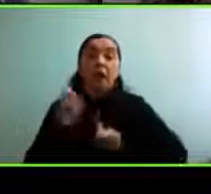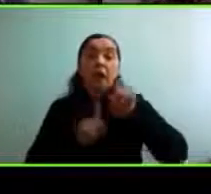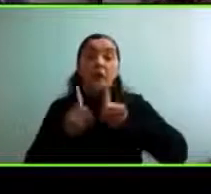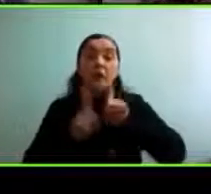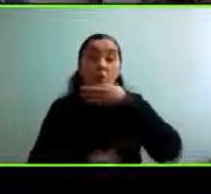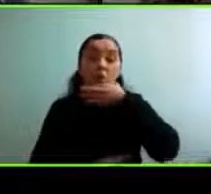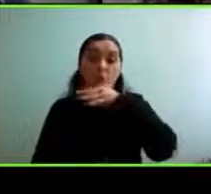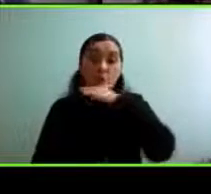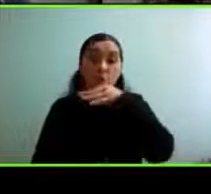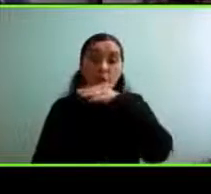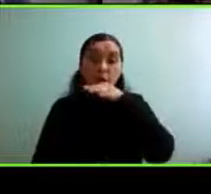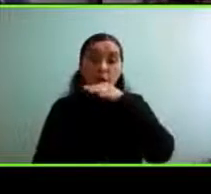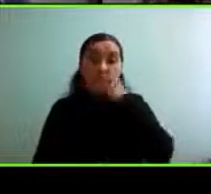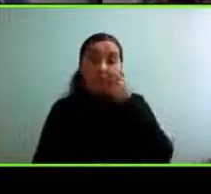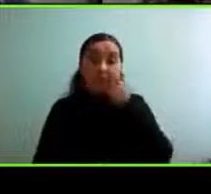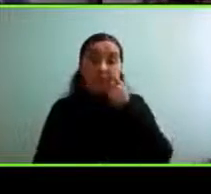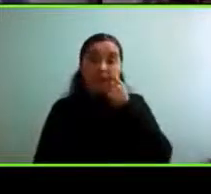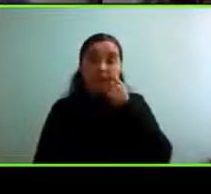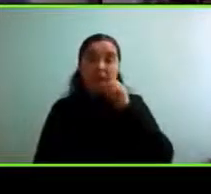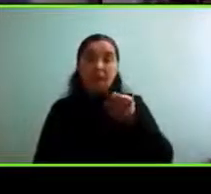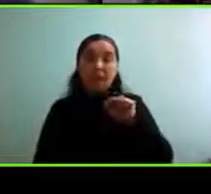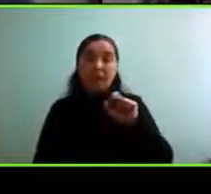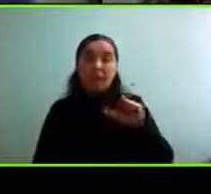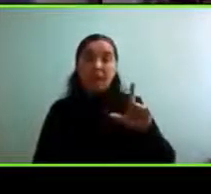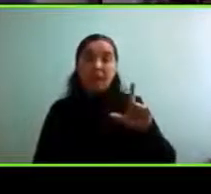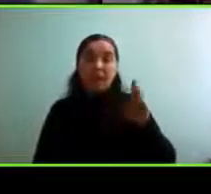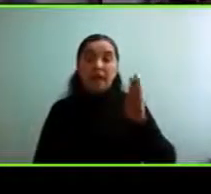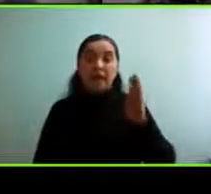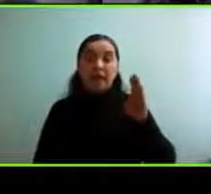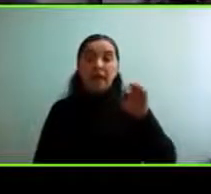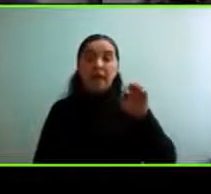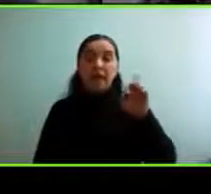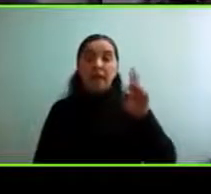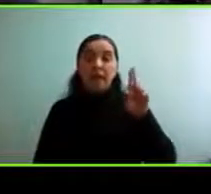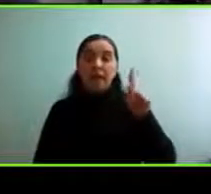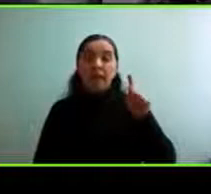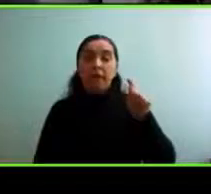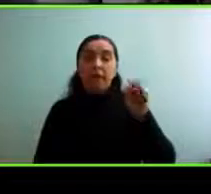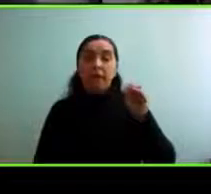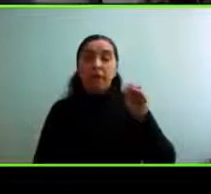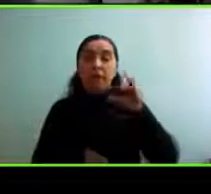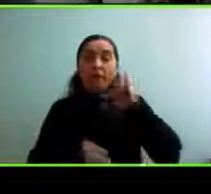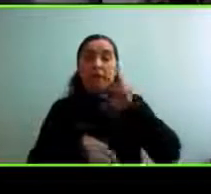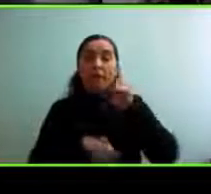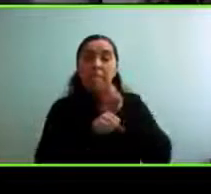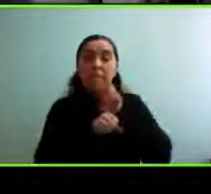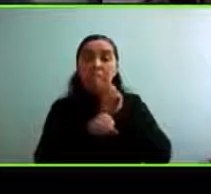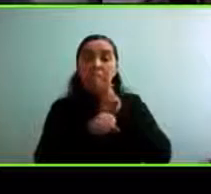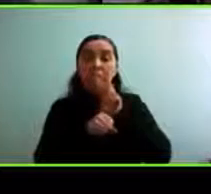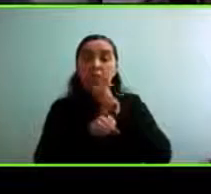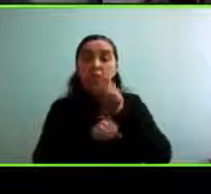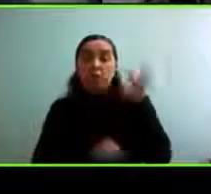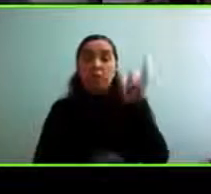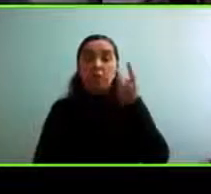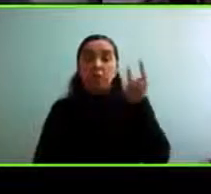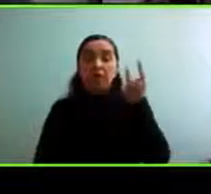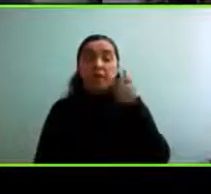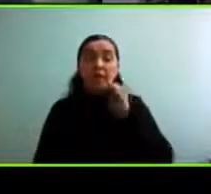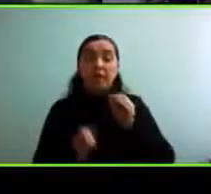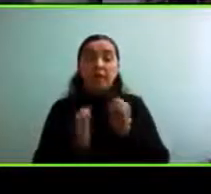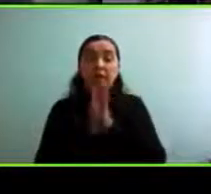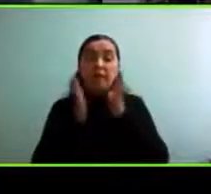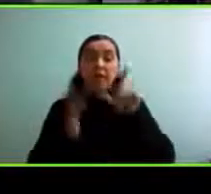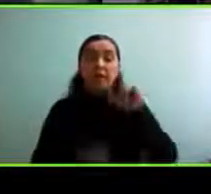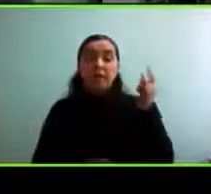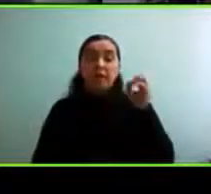comentario de Alberto Cabañas, que él es docente de la Universidad Nacional de San Luis en Argentina, él nos está viendo, pero